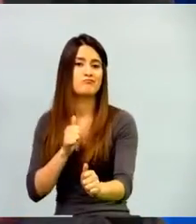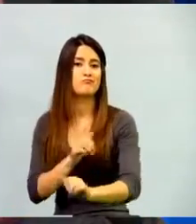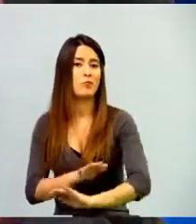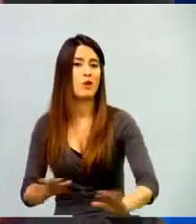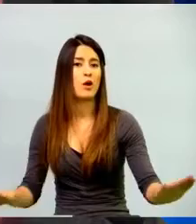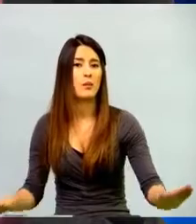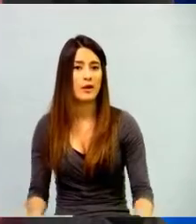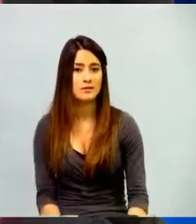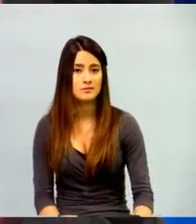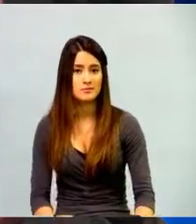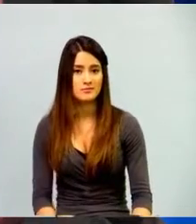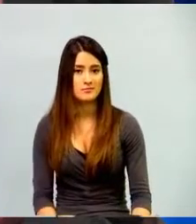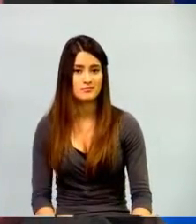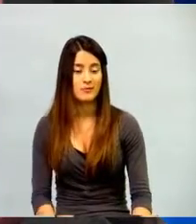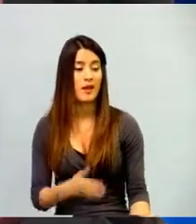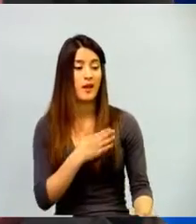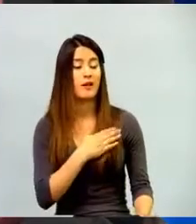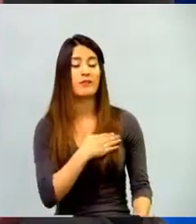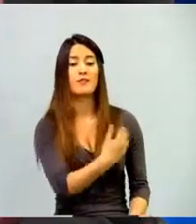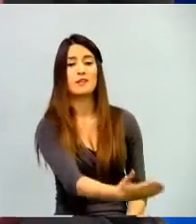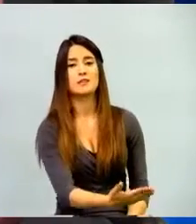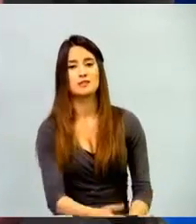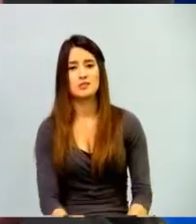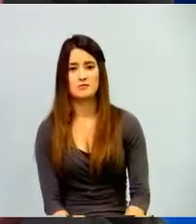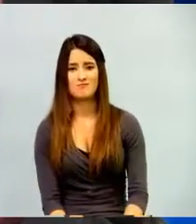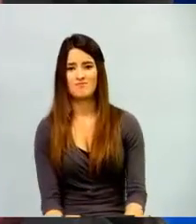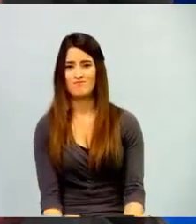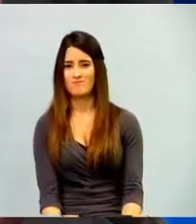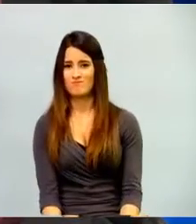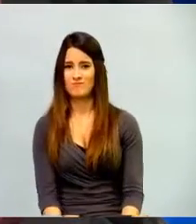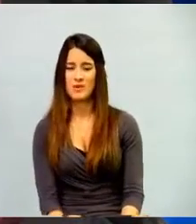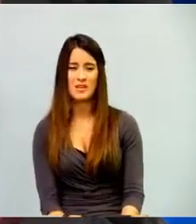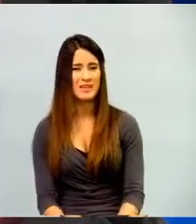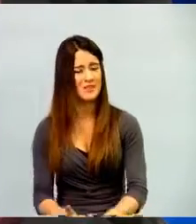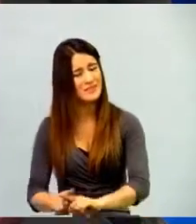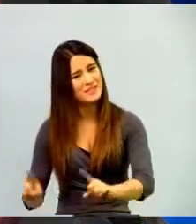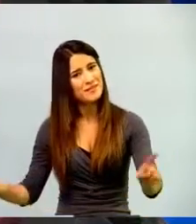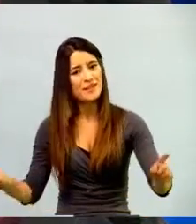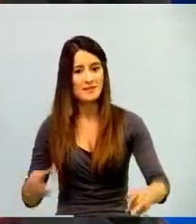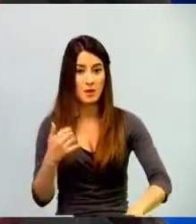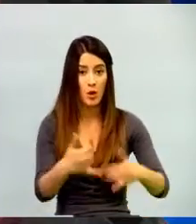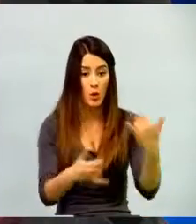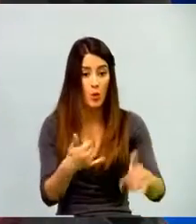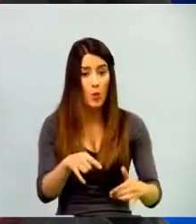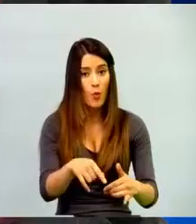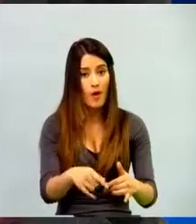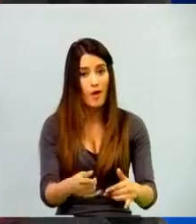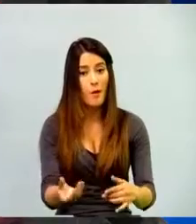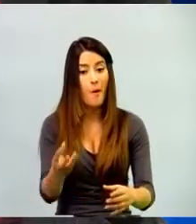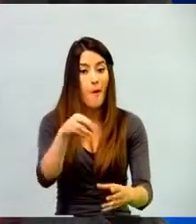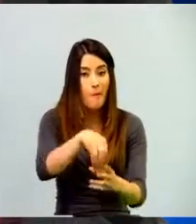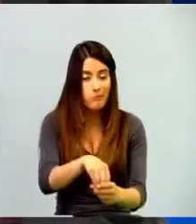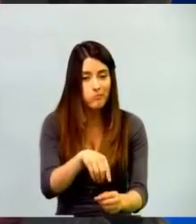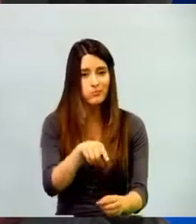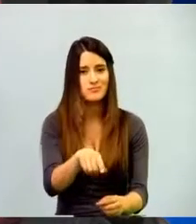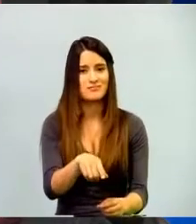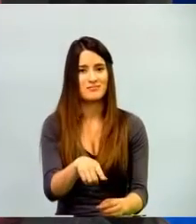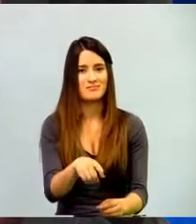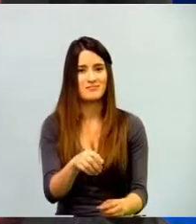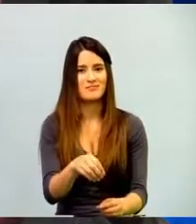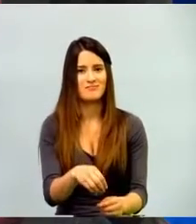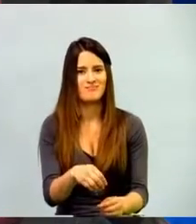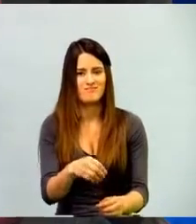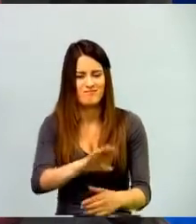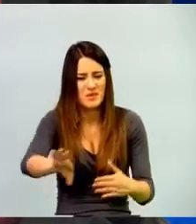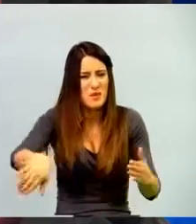aprendió, felicitaciones, se lo aprendió. Pero lo chévere de esos tipos de juegos es que el chico identifica el rol. Si, por ejemplo,